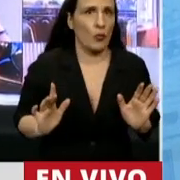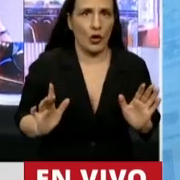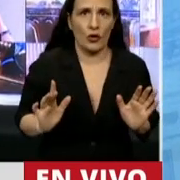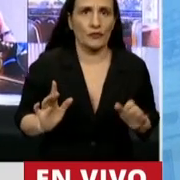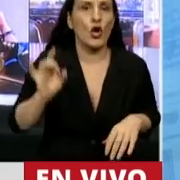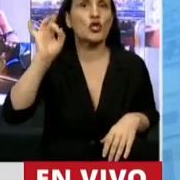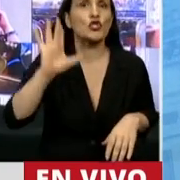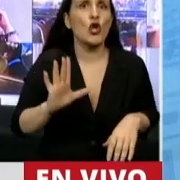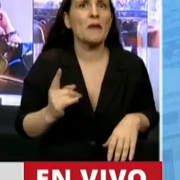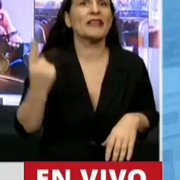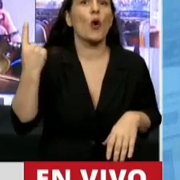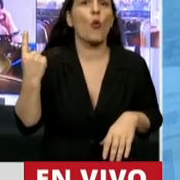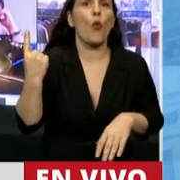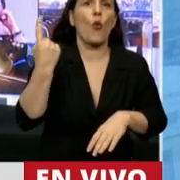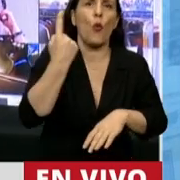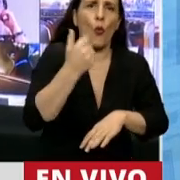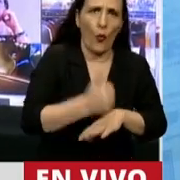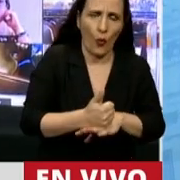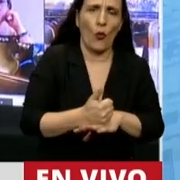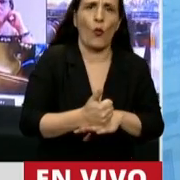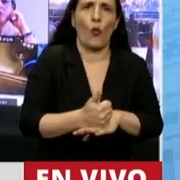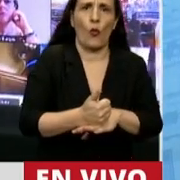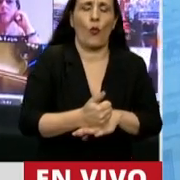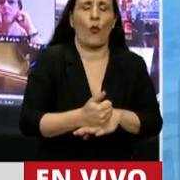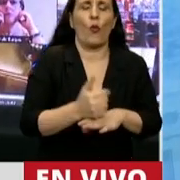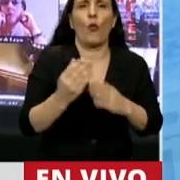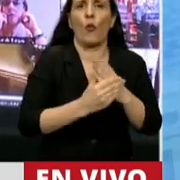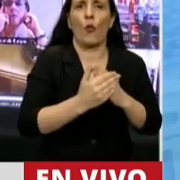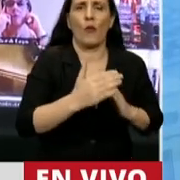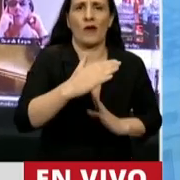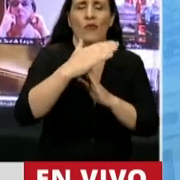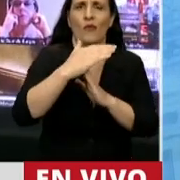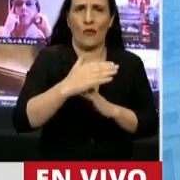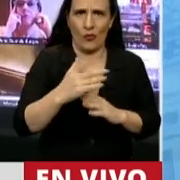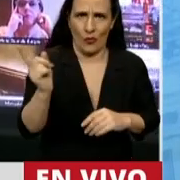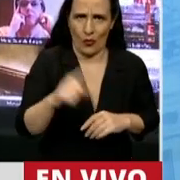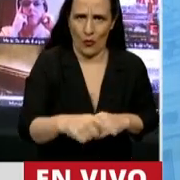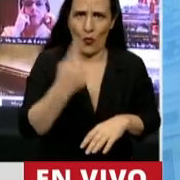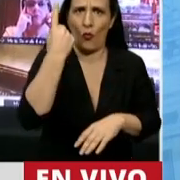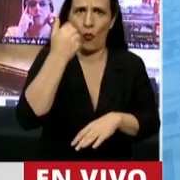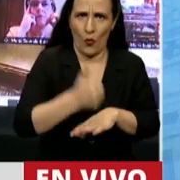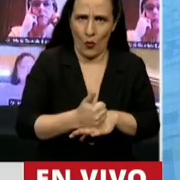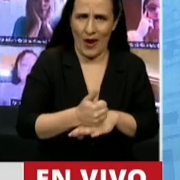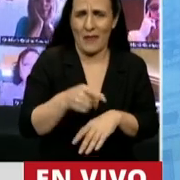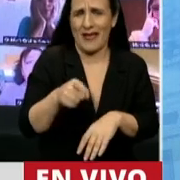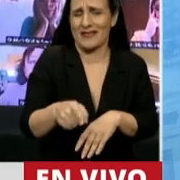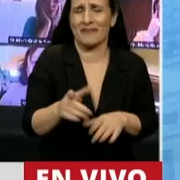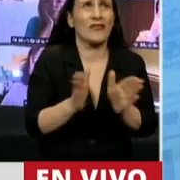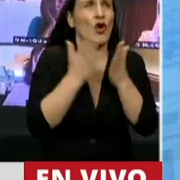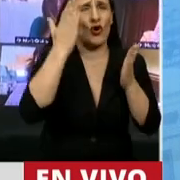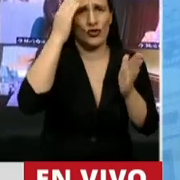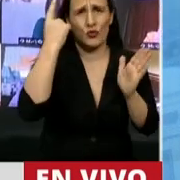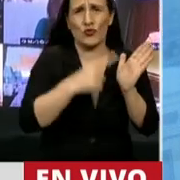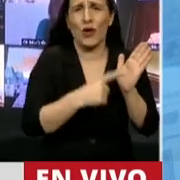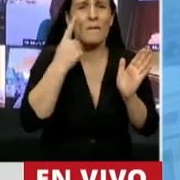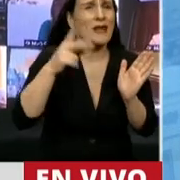Solamente una vez contamos con la presencia del Jefe de Gabinete en este recinto. Un Jefe de Gabinete, una figura que la Constitución del